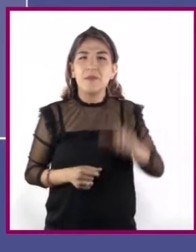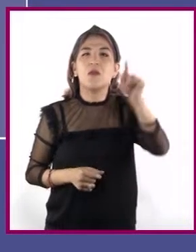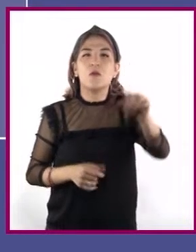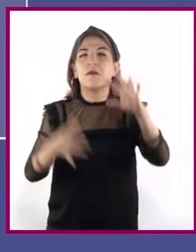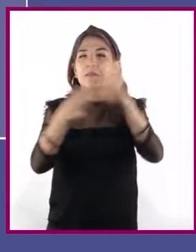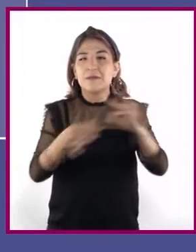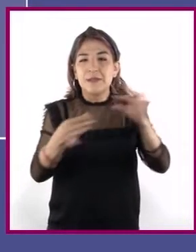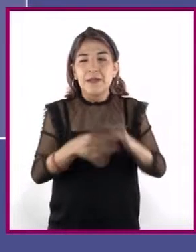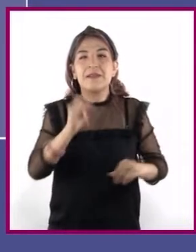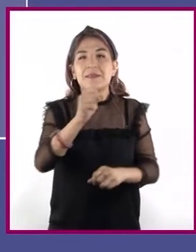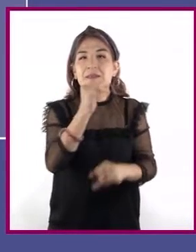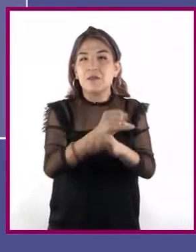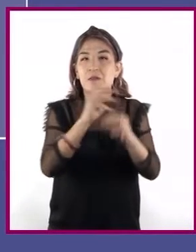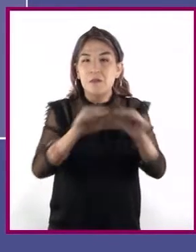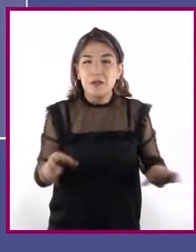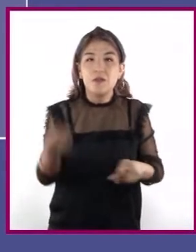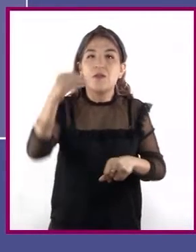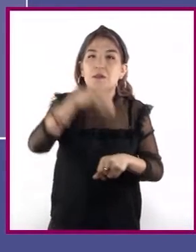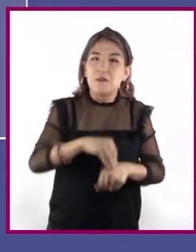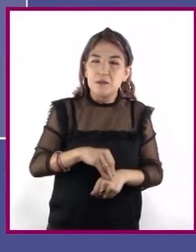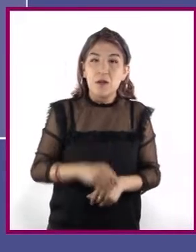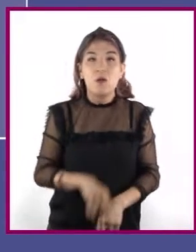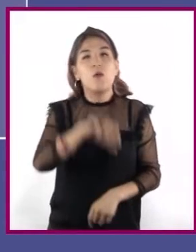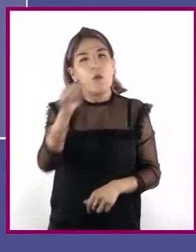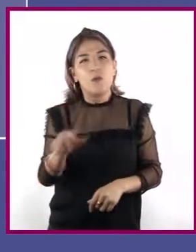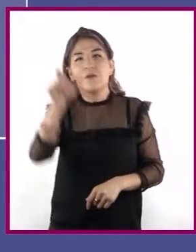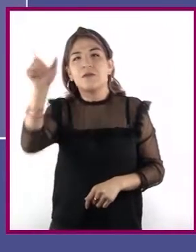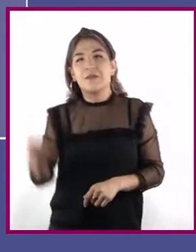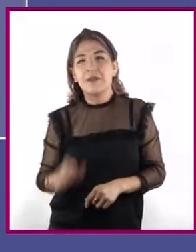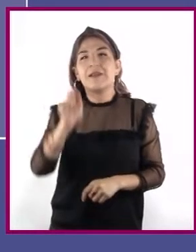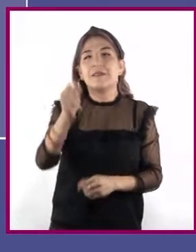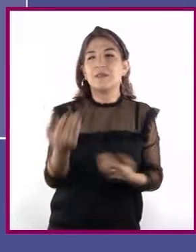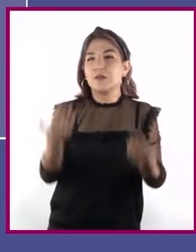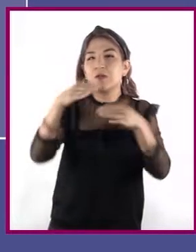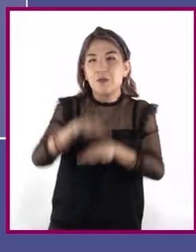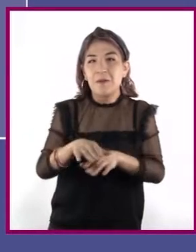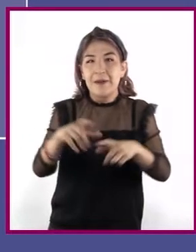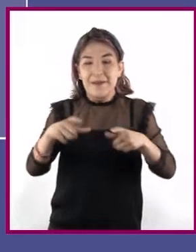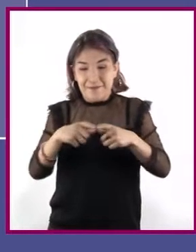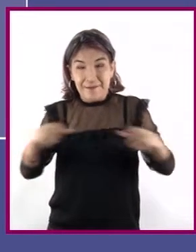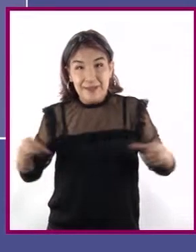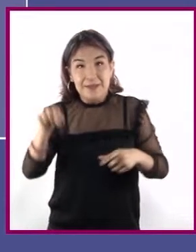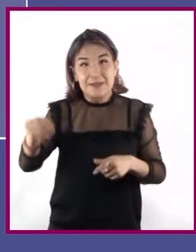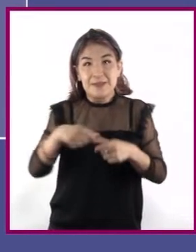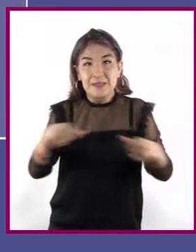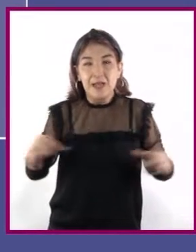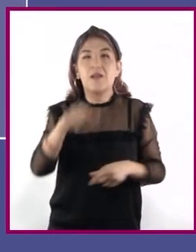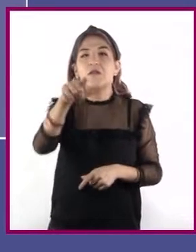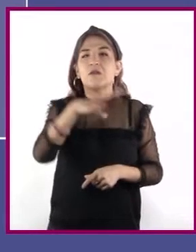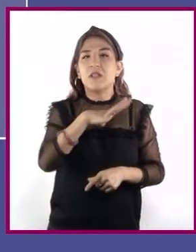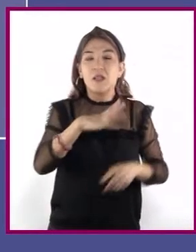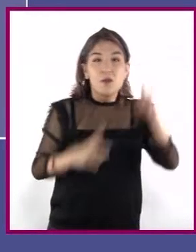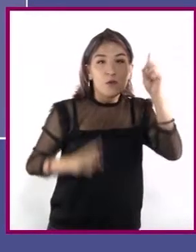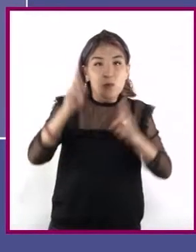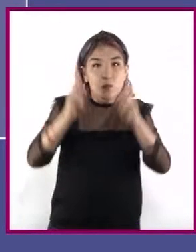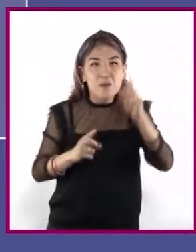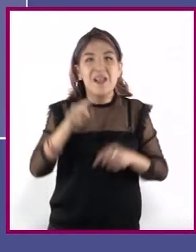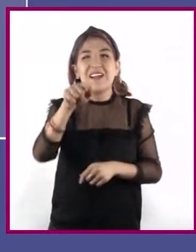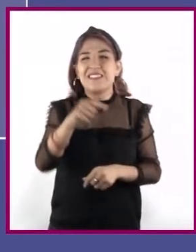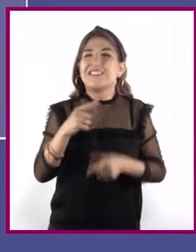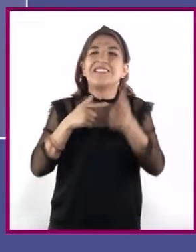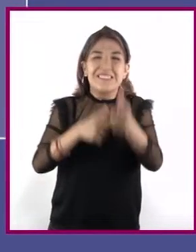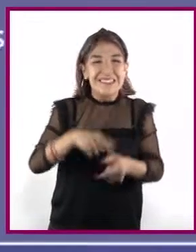anotar lo referente a los argumentos y en la otra lo concerniente a las fichas, así como las dudas o algo que se sigue